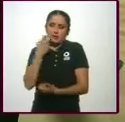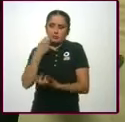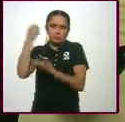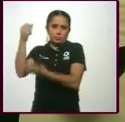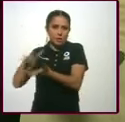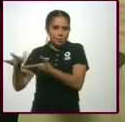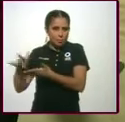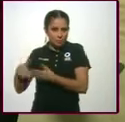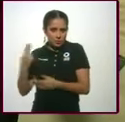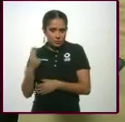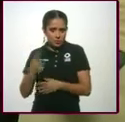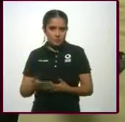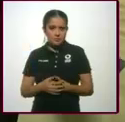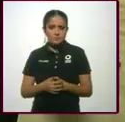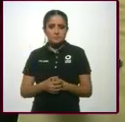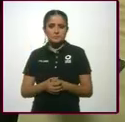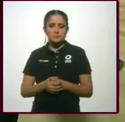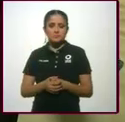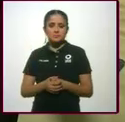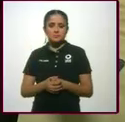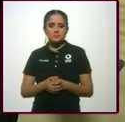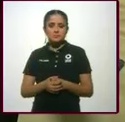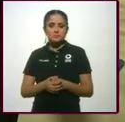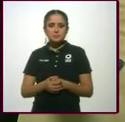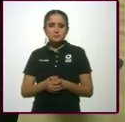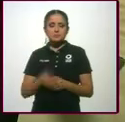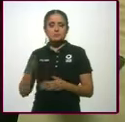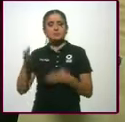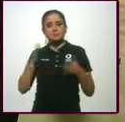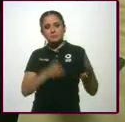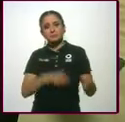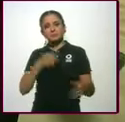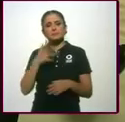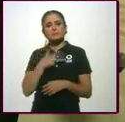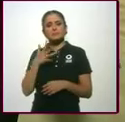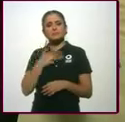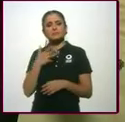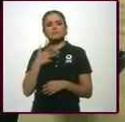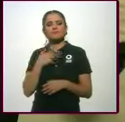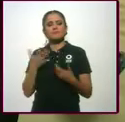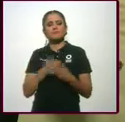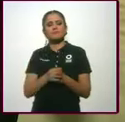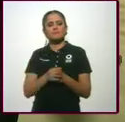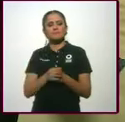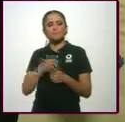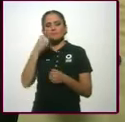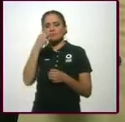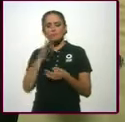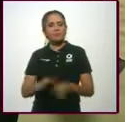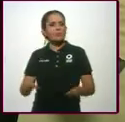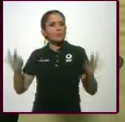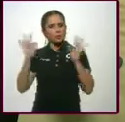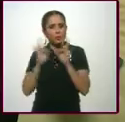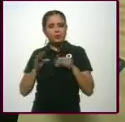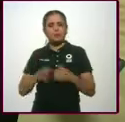Oye, a ver, esta otra parte que tiene que ver con algo que es muy, muy importante. Realmente,